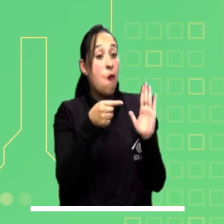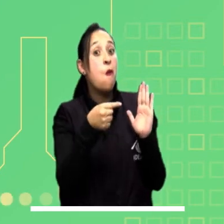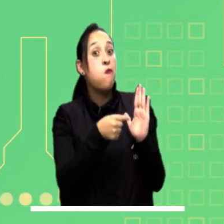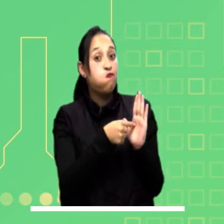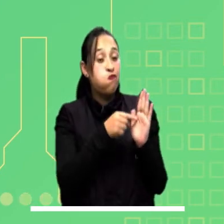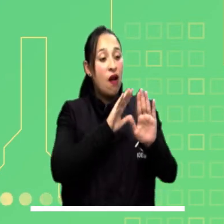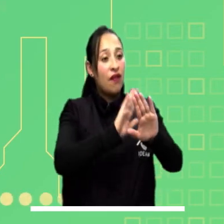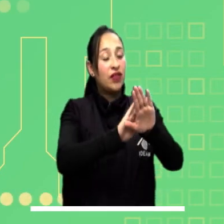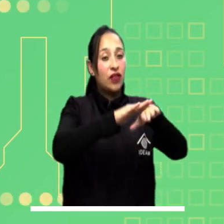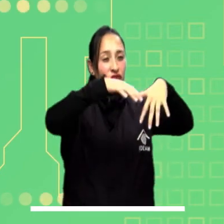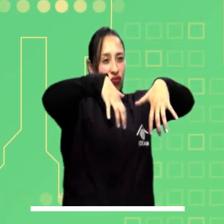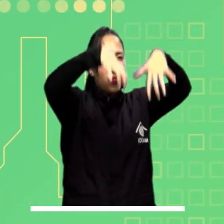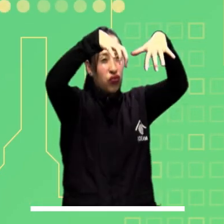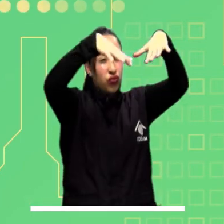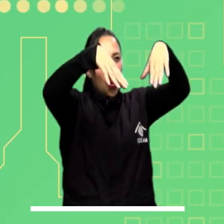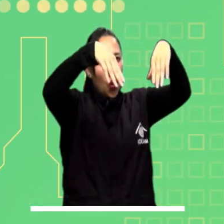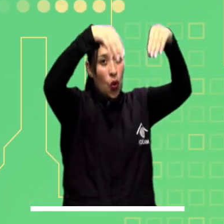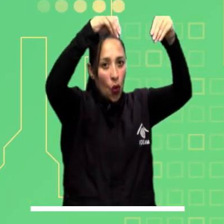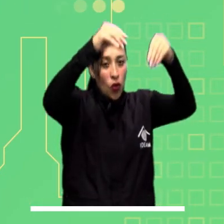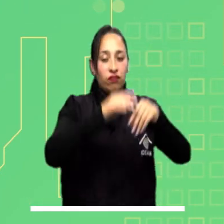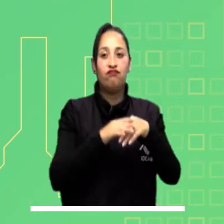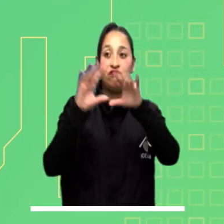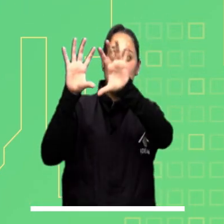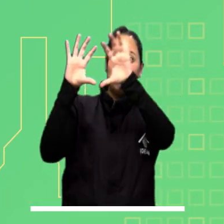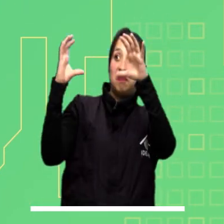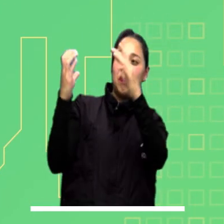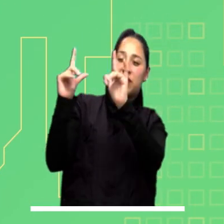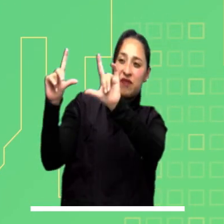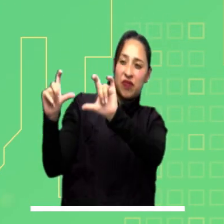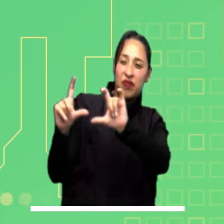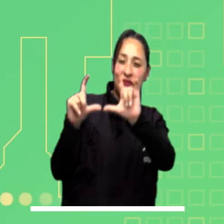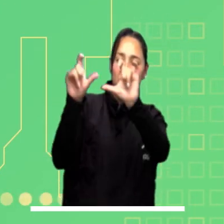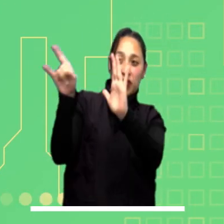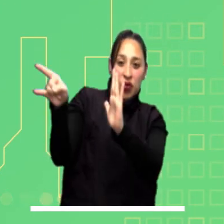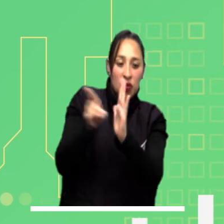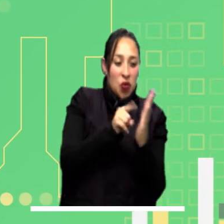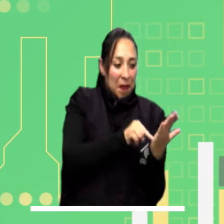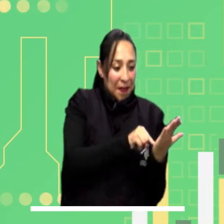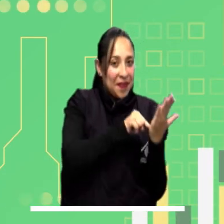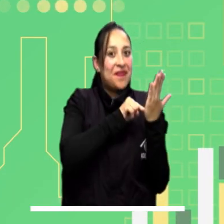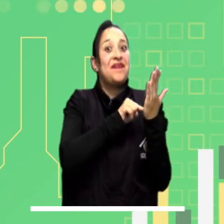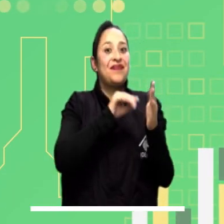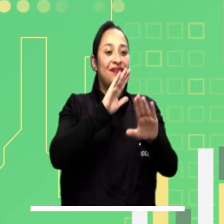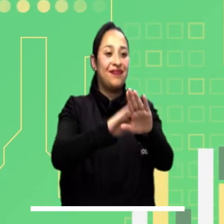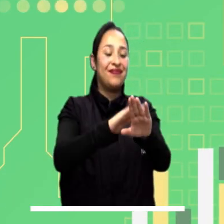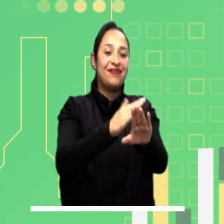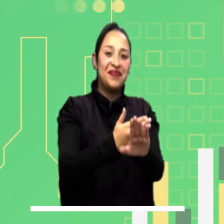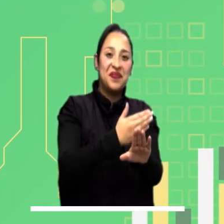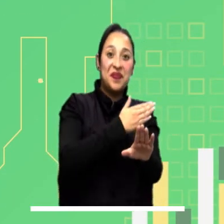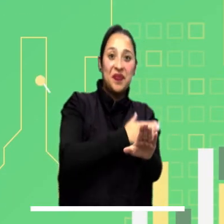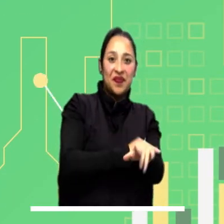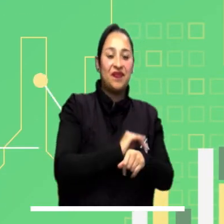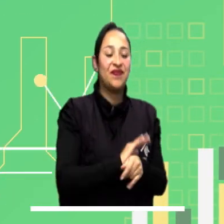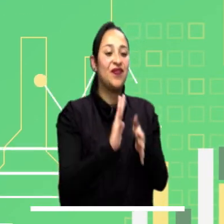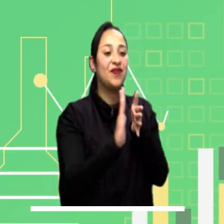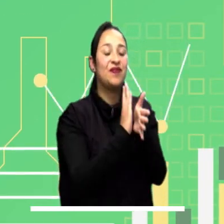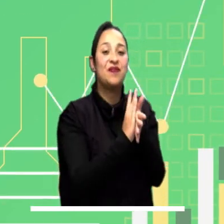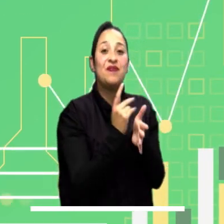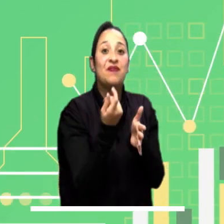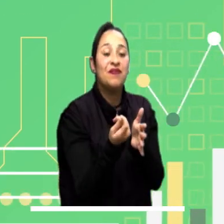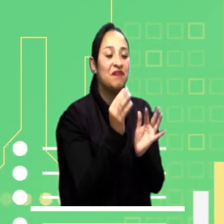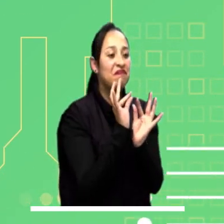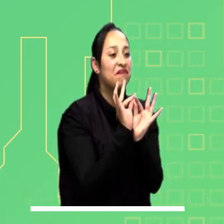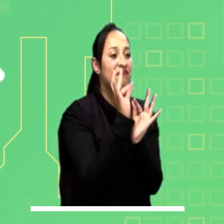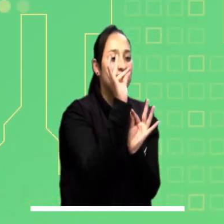del tiempo, las imágenes satelitales y conozca las principales alertas tempranas. Información detallada a nivel municipal,